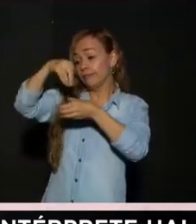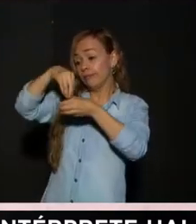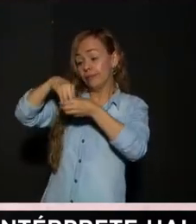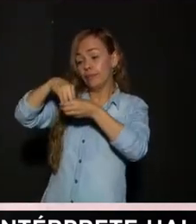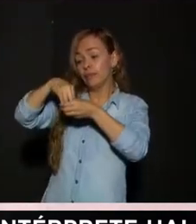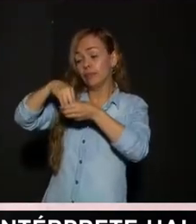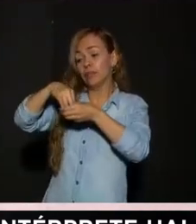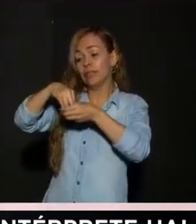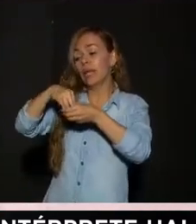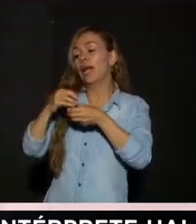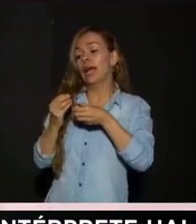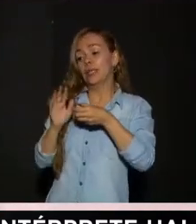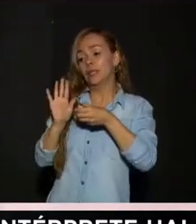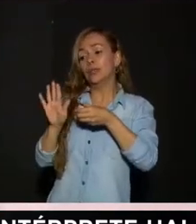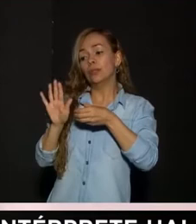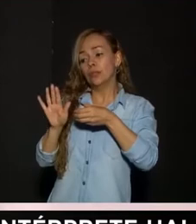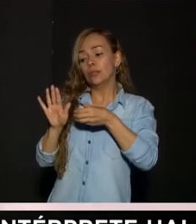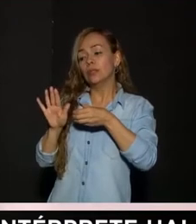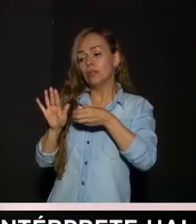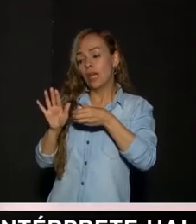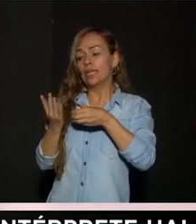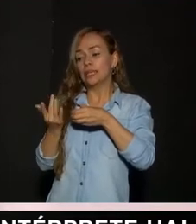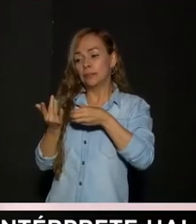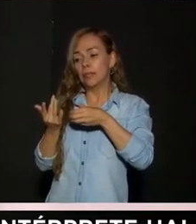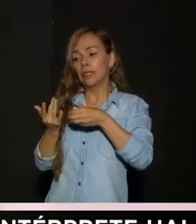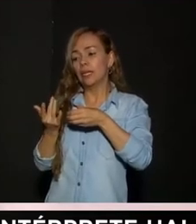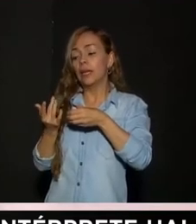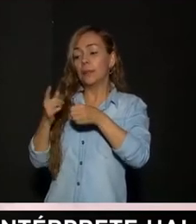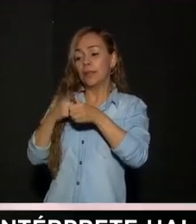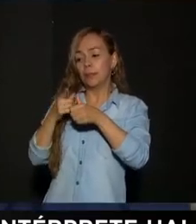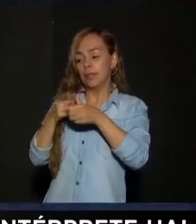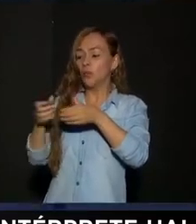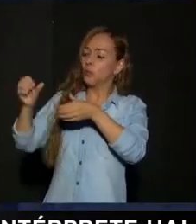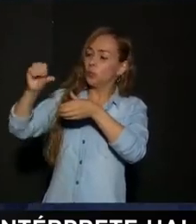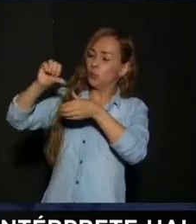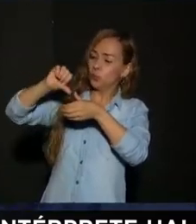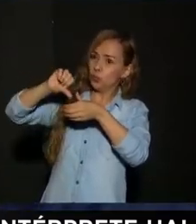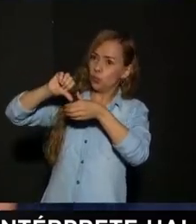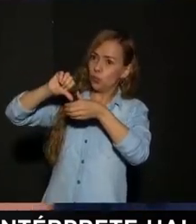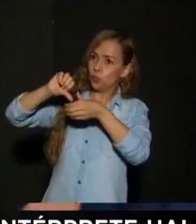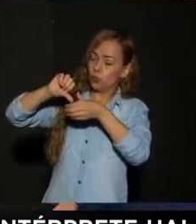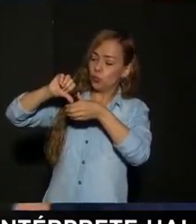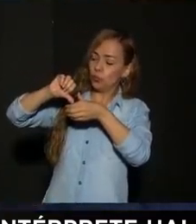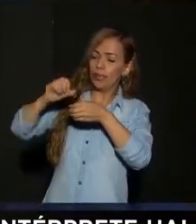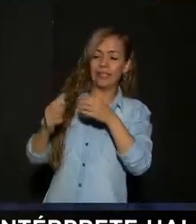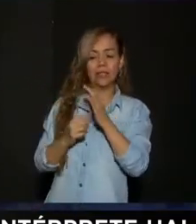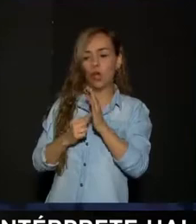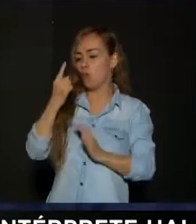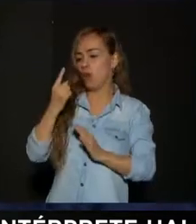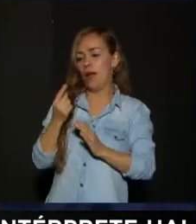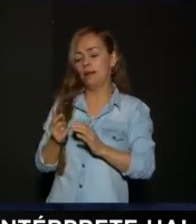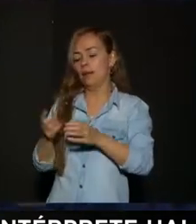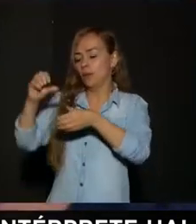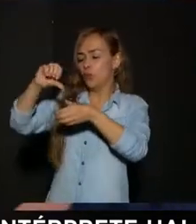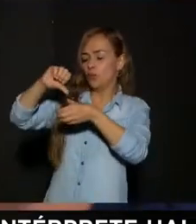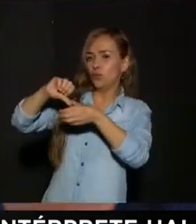es indispensable Que después de cada siembra Haya un riego Entonces habría que Regarla inmediatamente ¿Cómo la